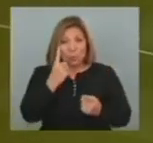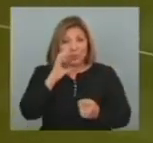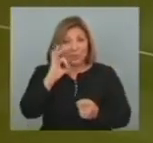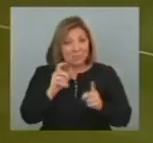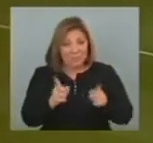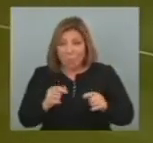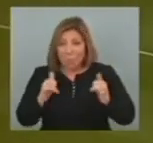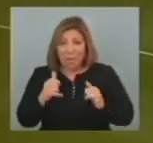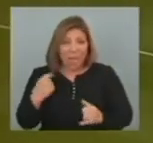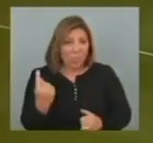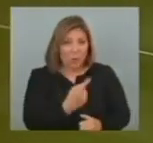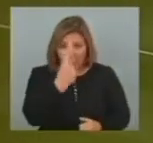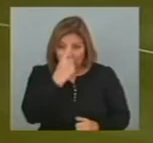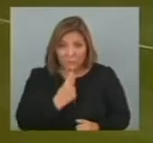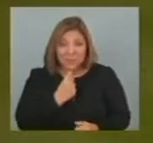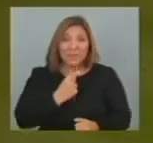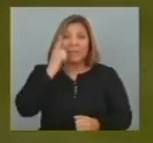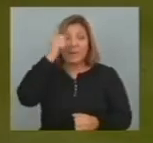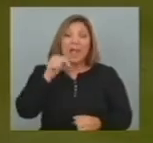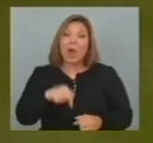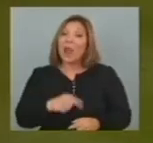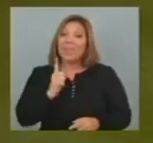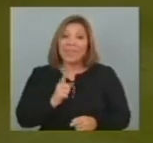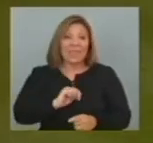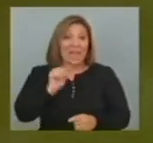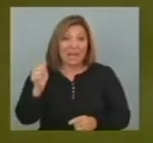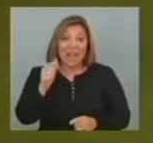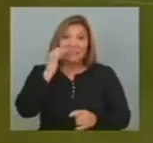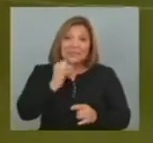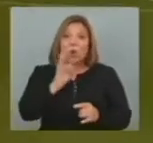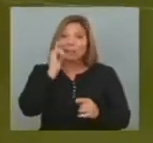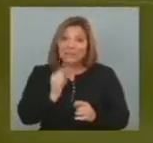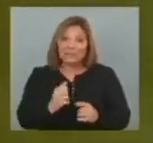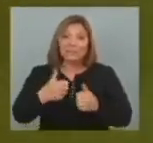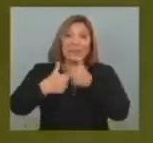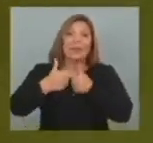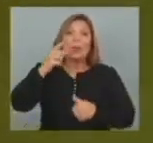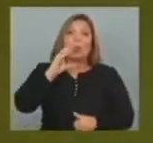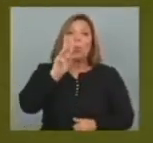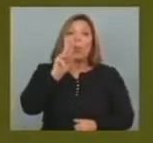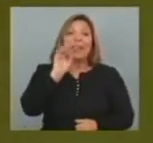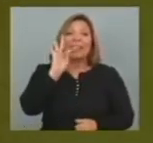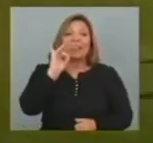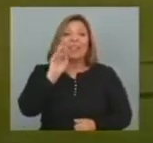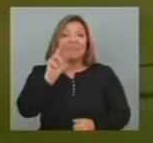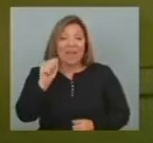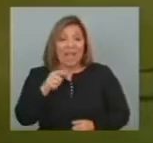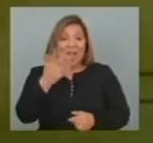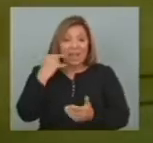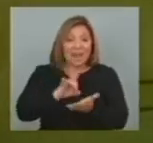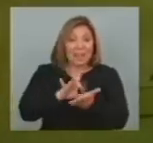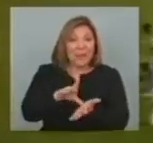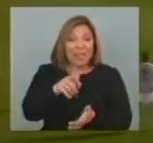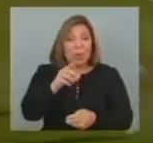En Colombia Debe ganar River Sí o sí Para seguir de largo Y ser rival de Coritiba Que dejó eliminado Ayer por los